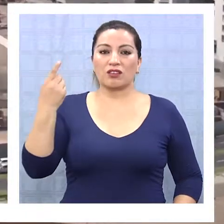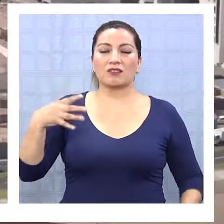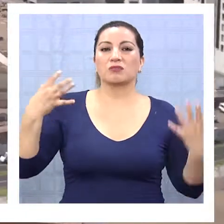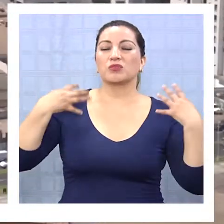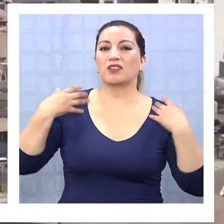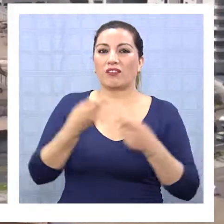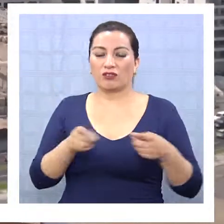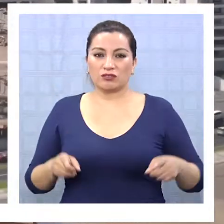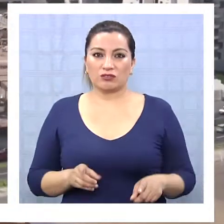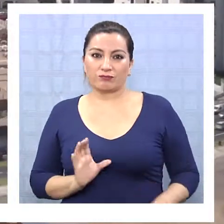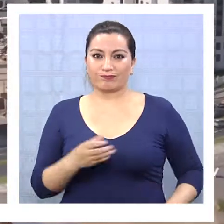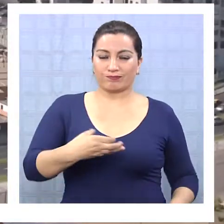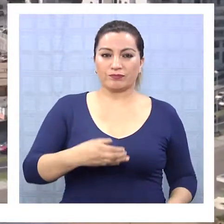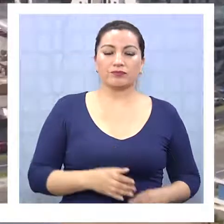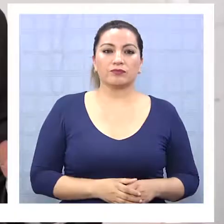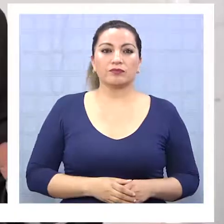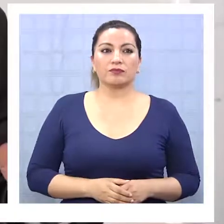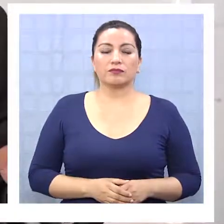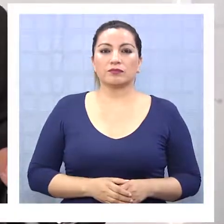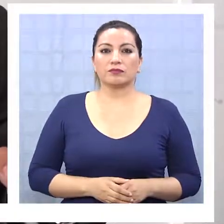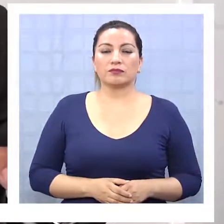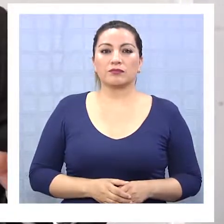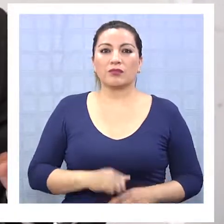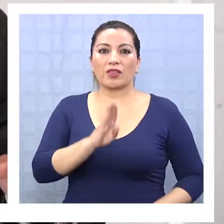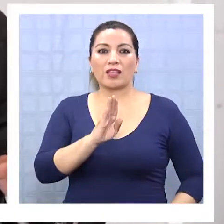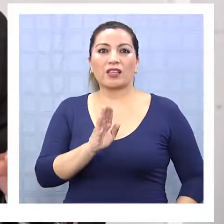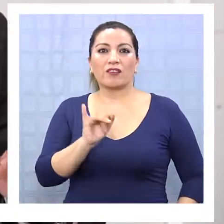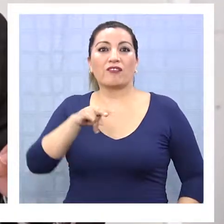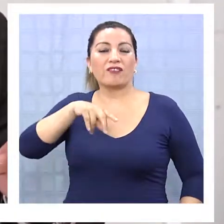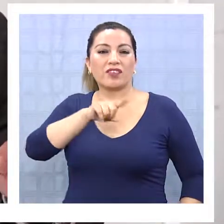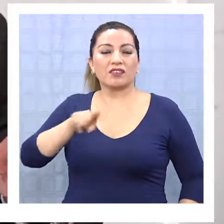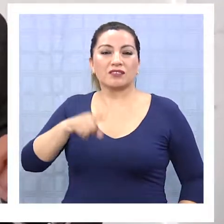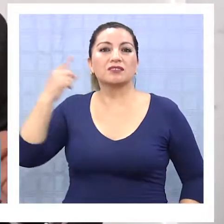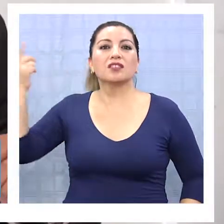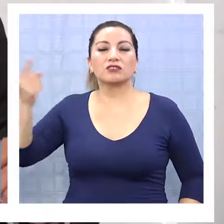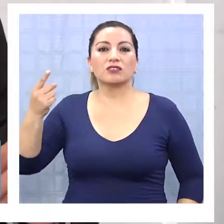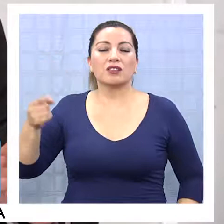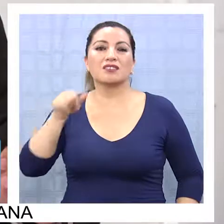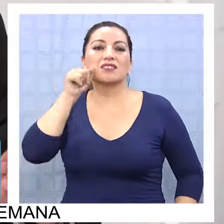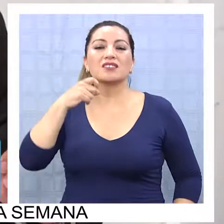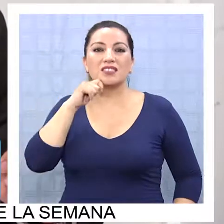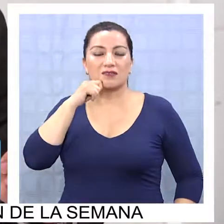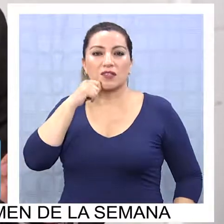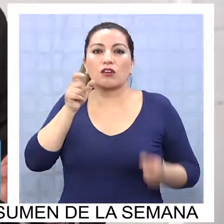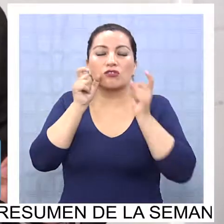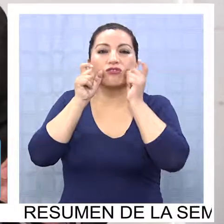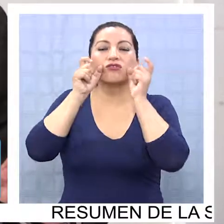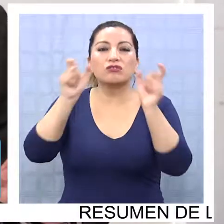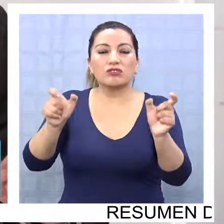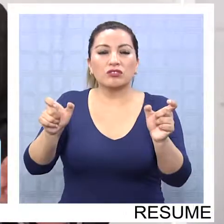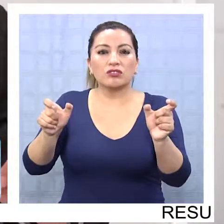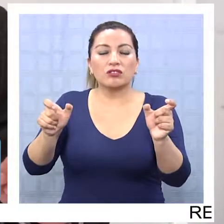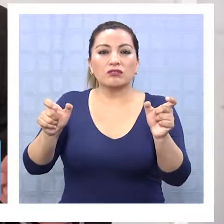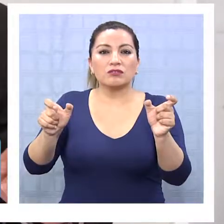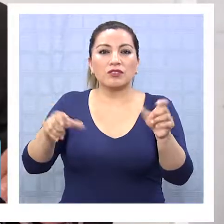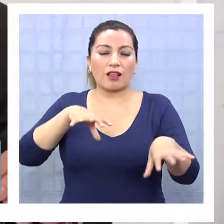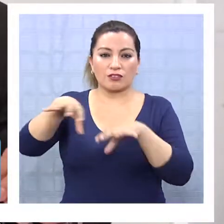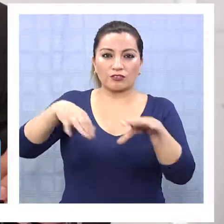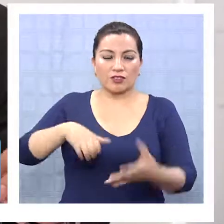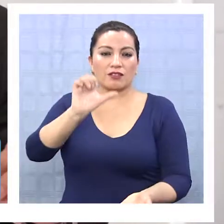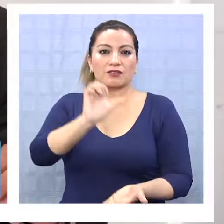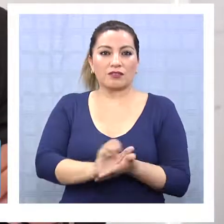otro. El Ministerio de Bienes Nacionales administra los bienes del Estado, los administra. Quien